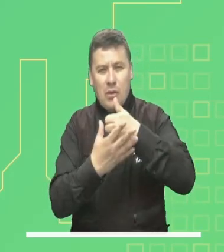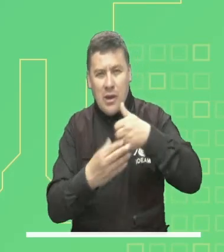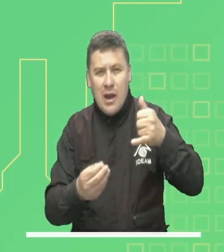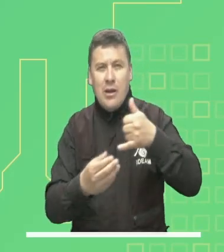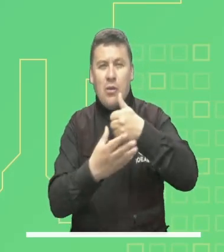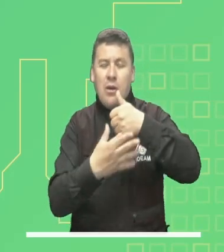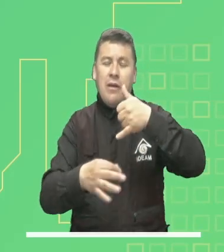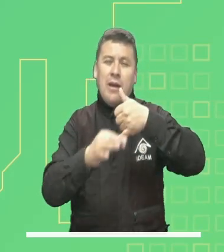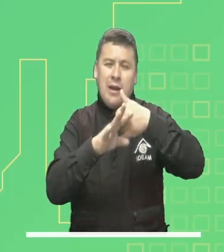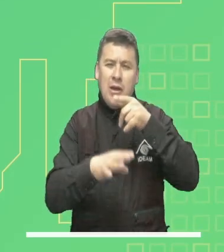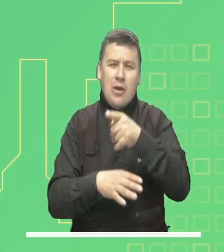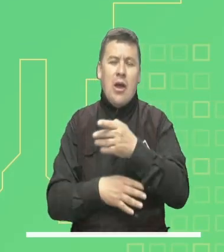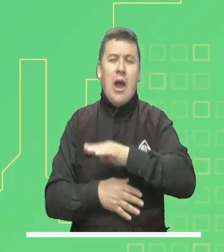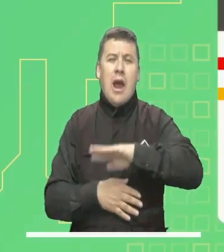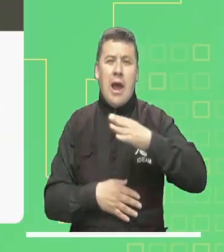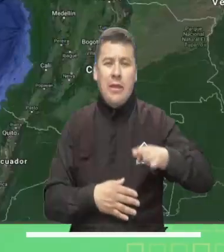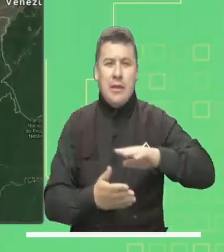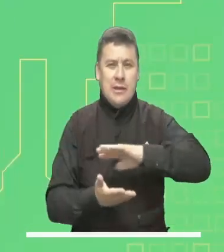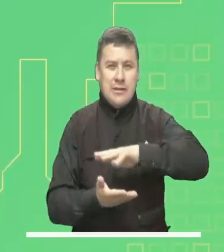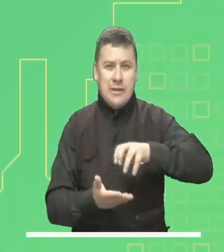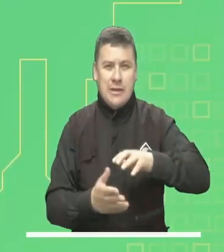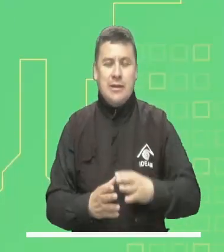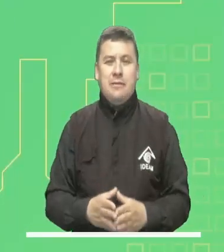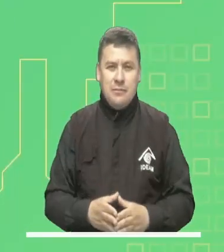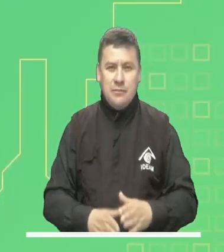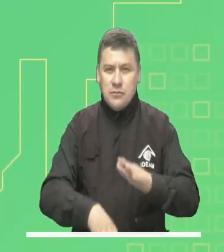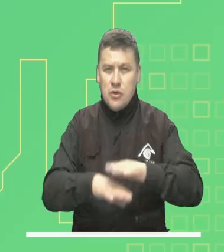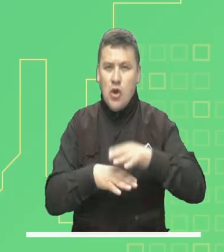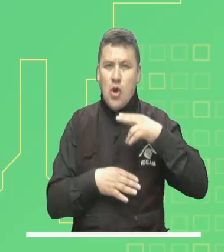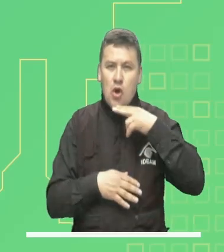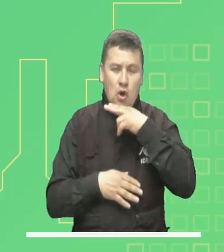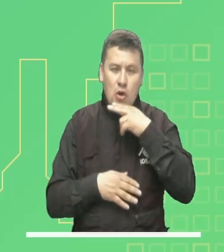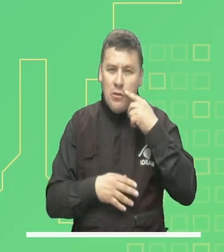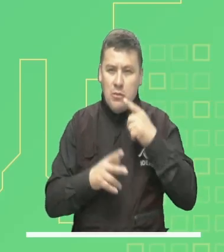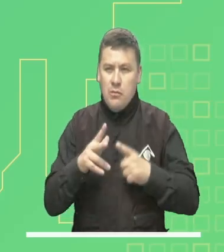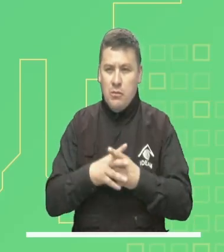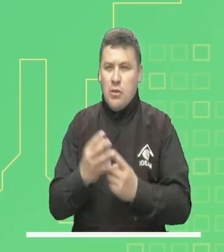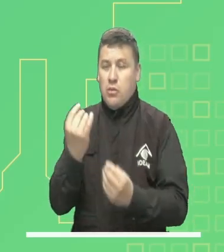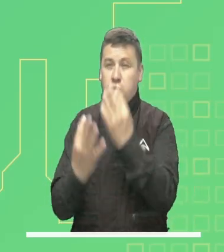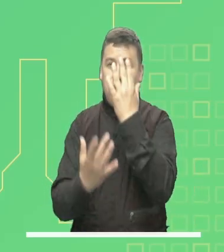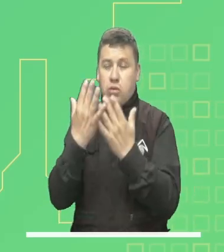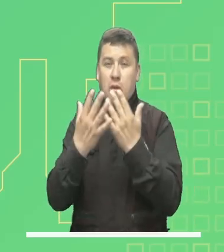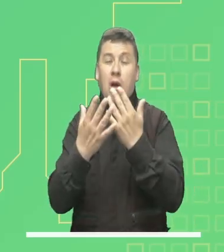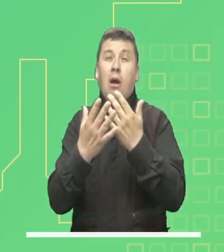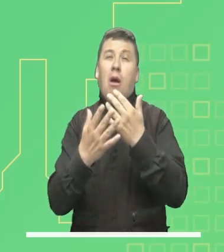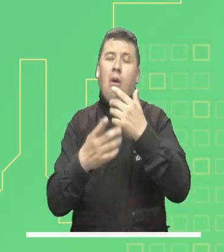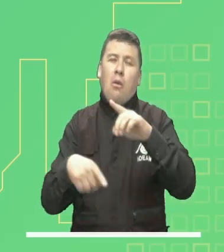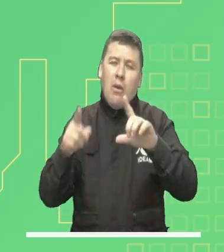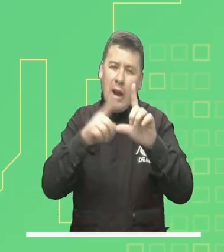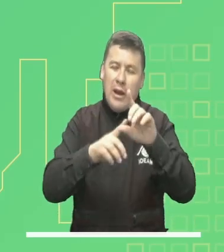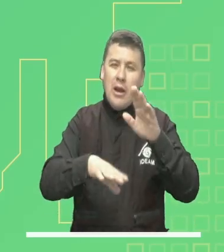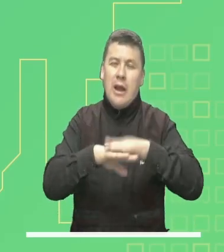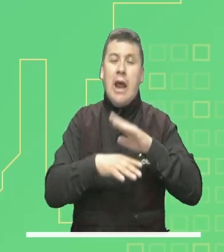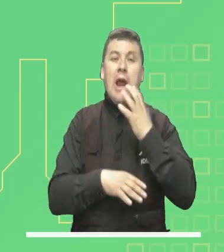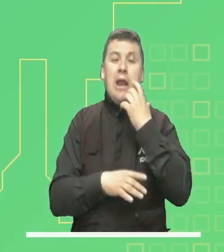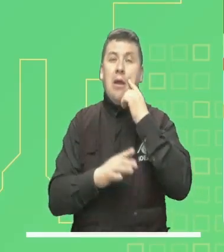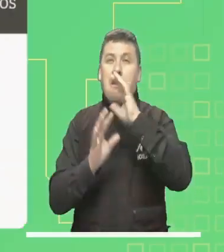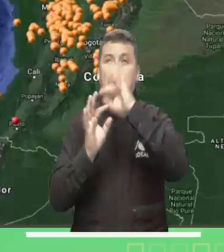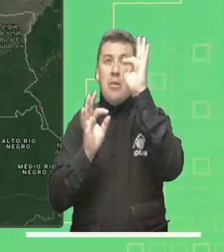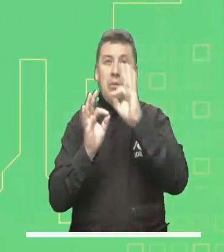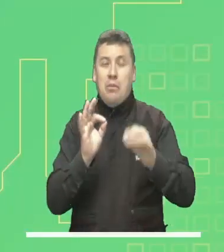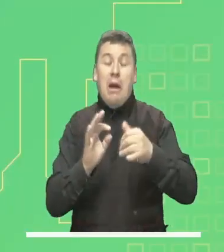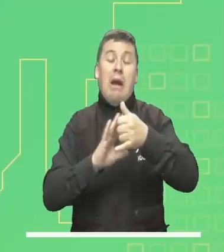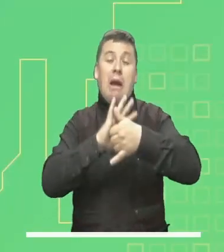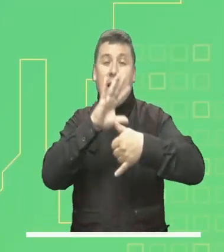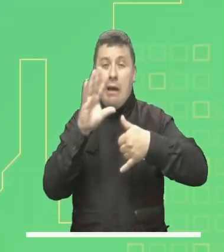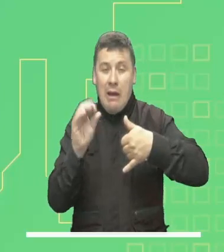Bichada, Guainía, Guaviare, Antioquia y Santander. Alerta roja por incendios en la Guajira. Alerta naranja en